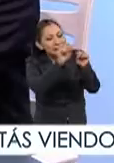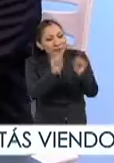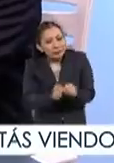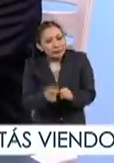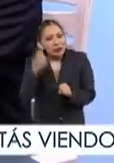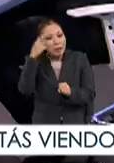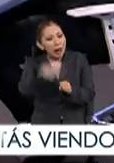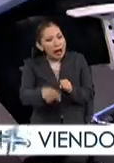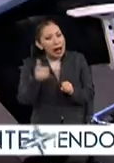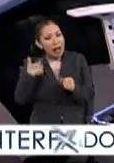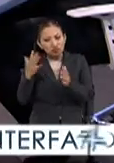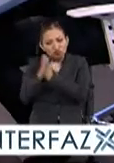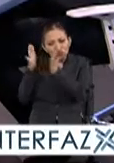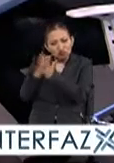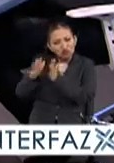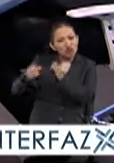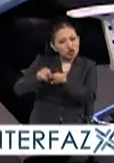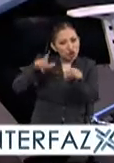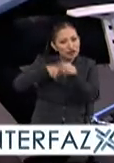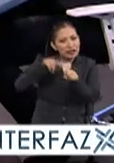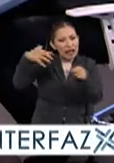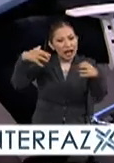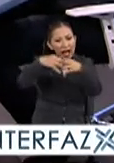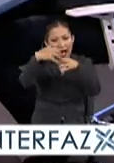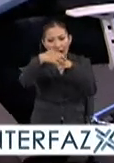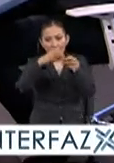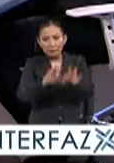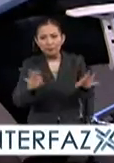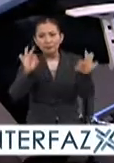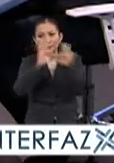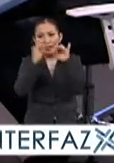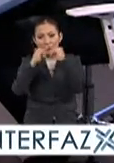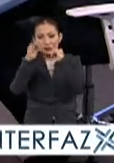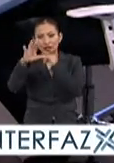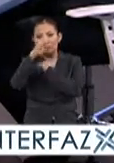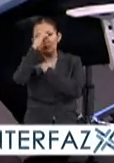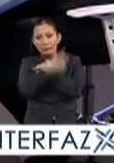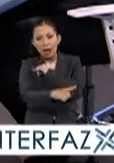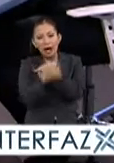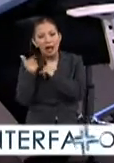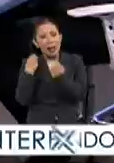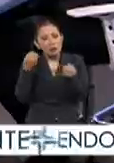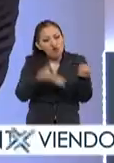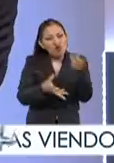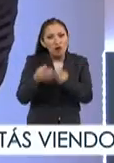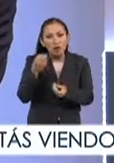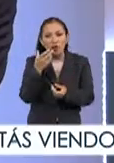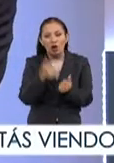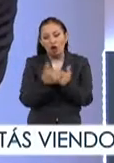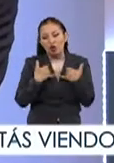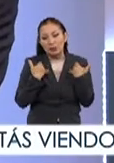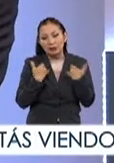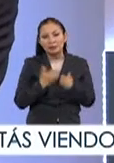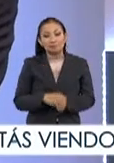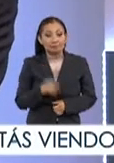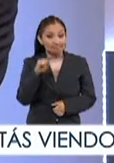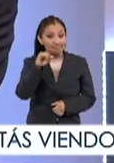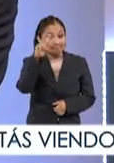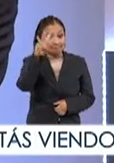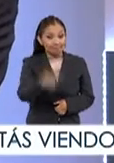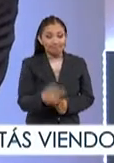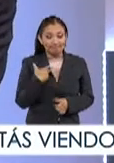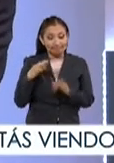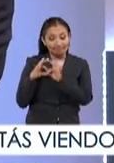democrático, este engranaje, estas importantes instituciones para poderlas compartir con jóvenes. Sin duda alguna,